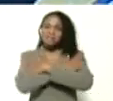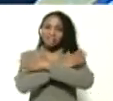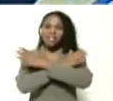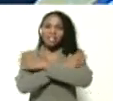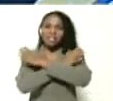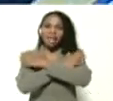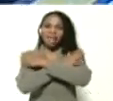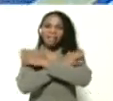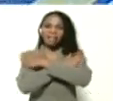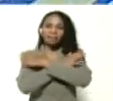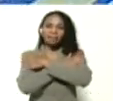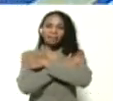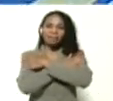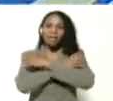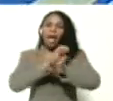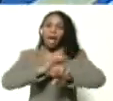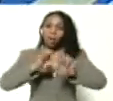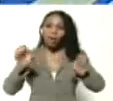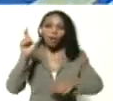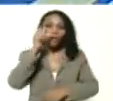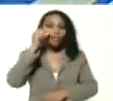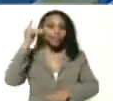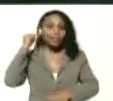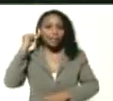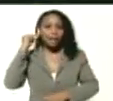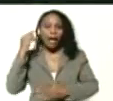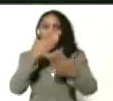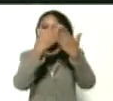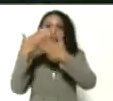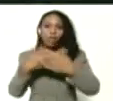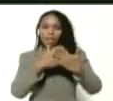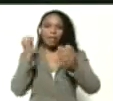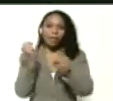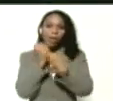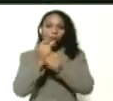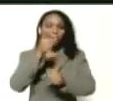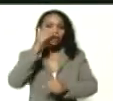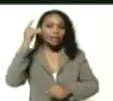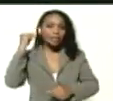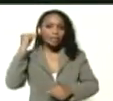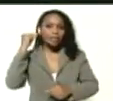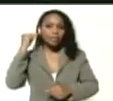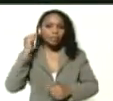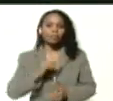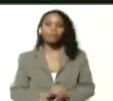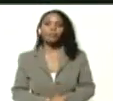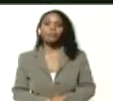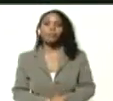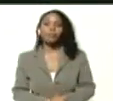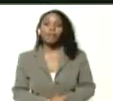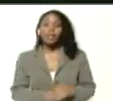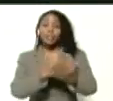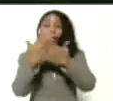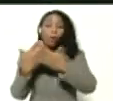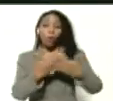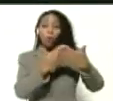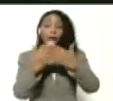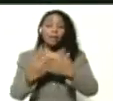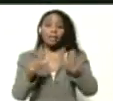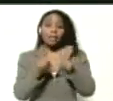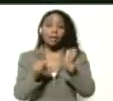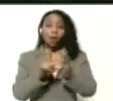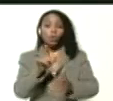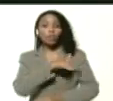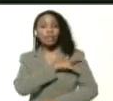educadores educadoras estudiantes trabajadores trabajadoras de escuelas liceos